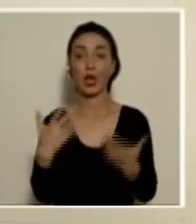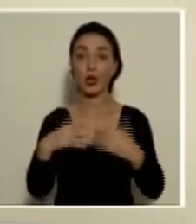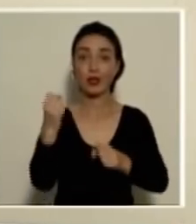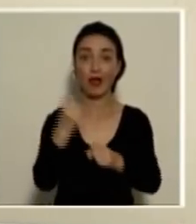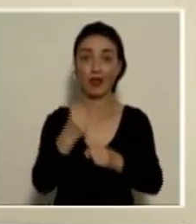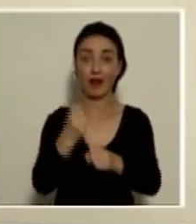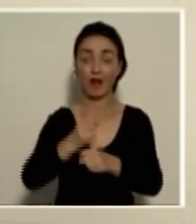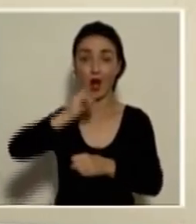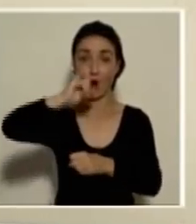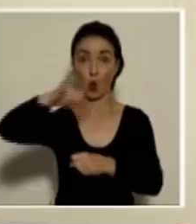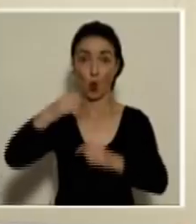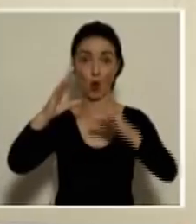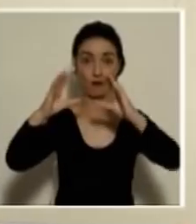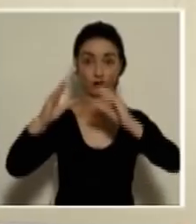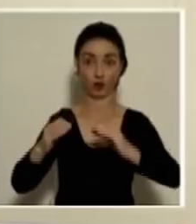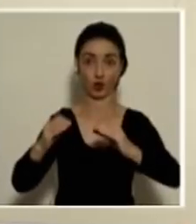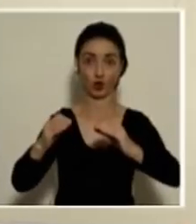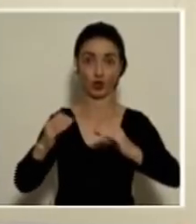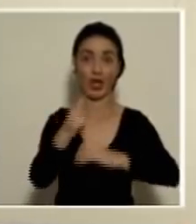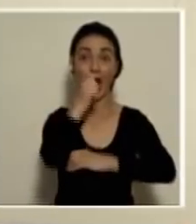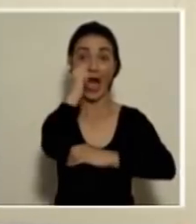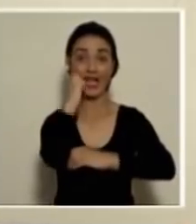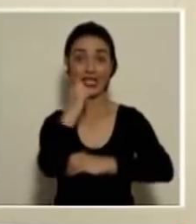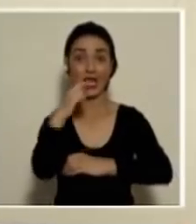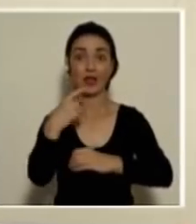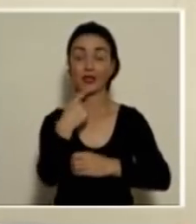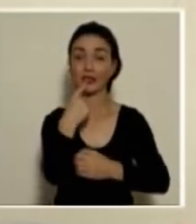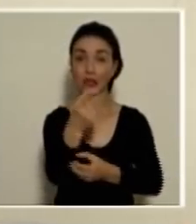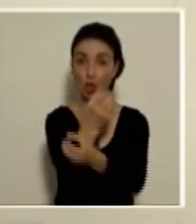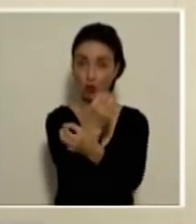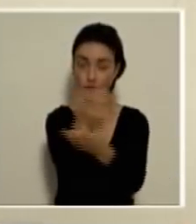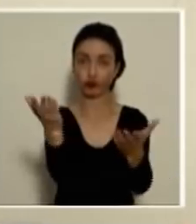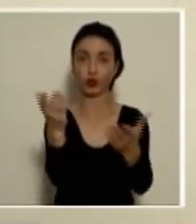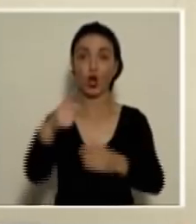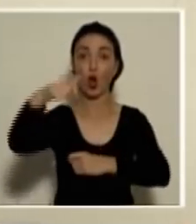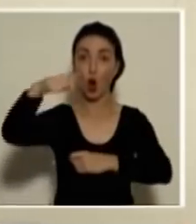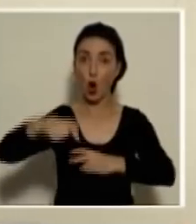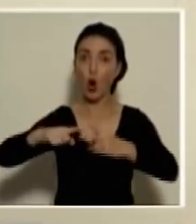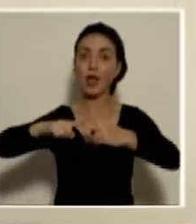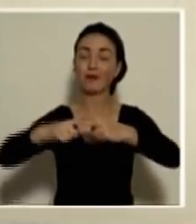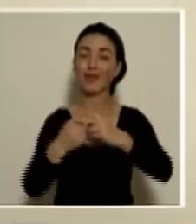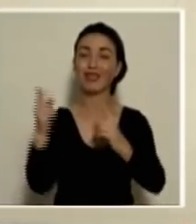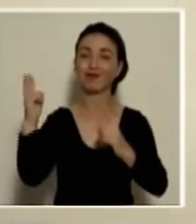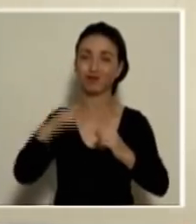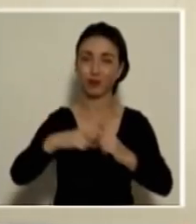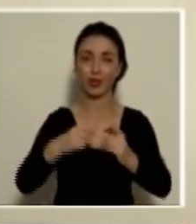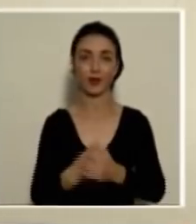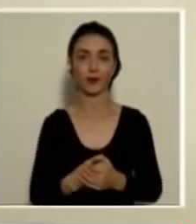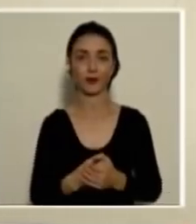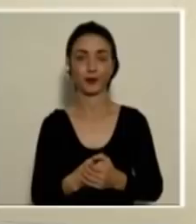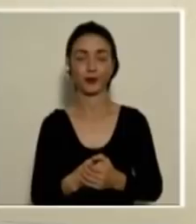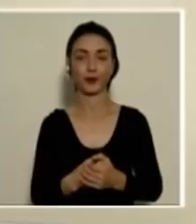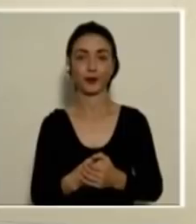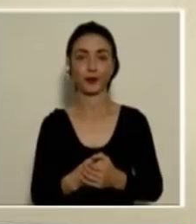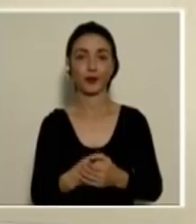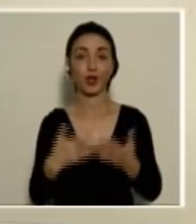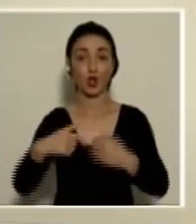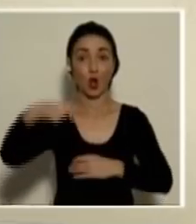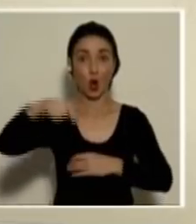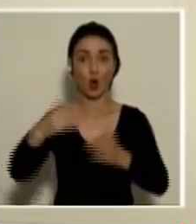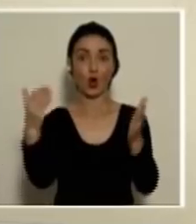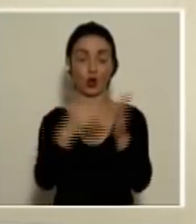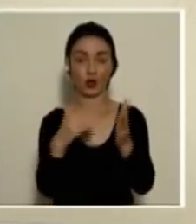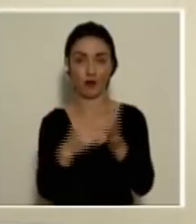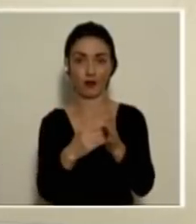trabajándola el jueves en la noche, que se anunció el día de ayer y hoy se empieza a aplicar, le he pedido incluso hoy